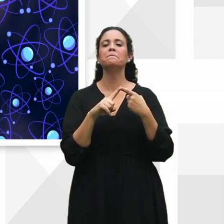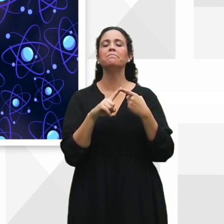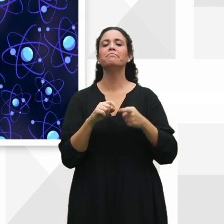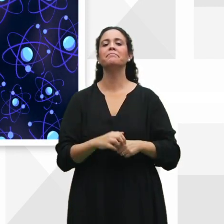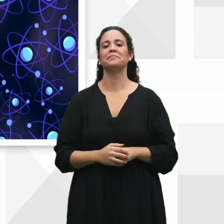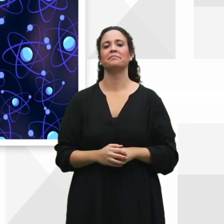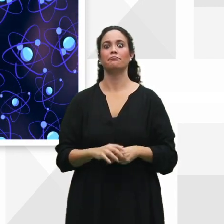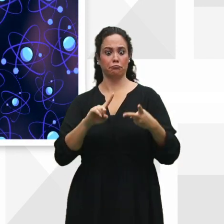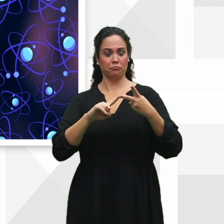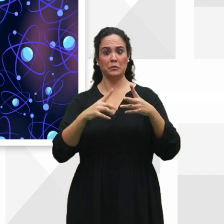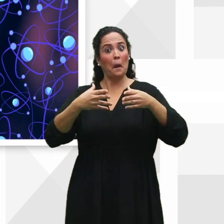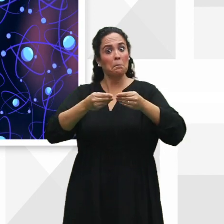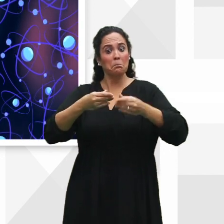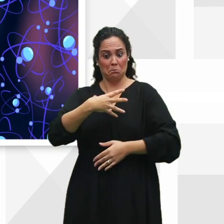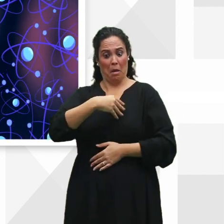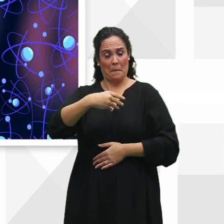Papel.